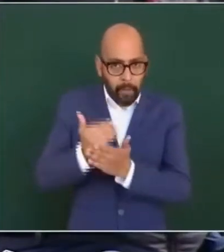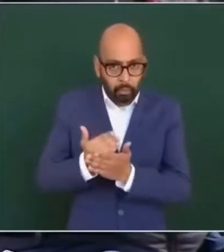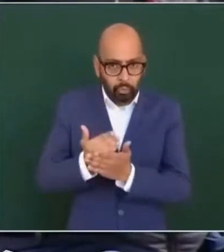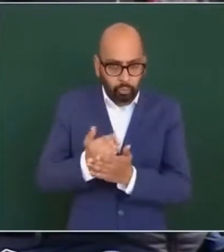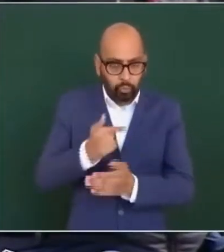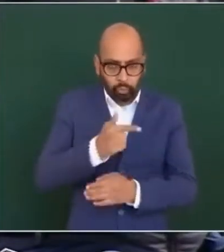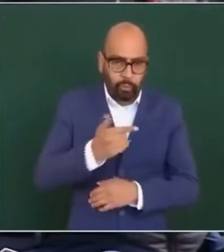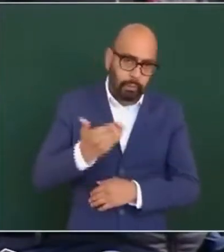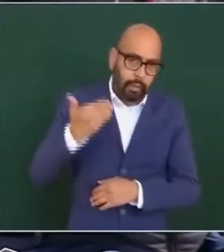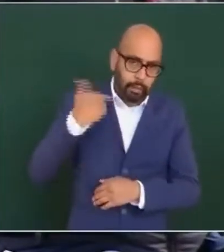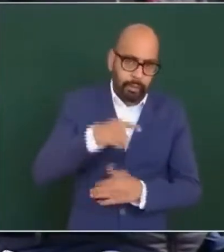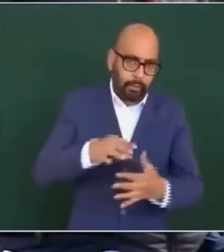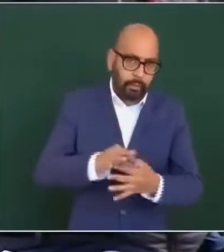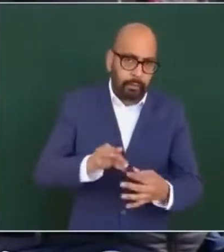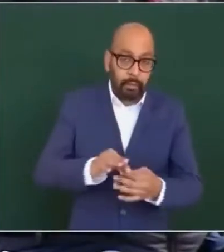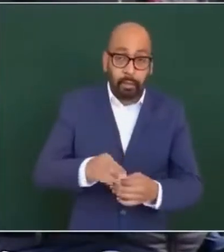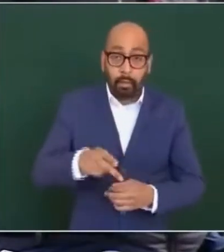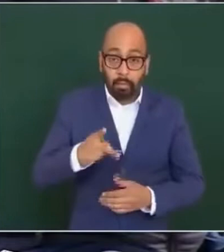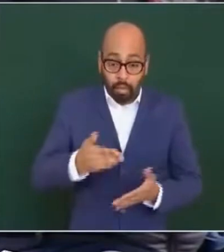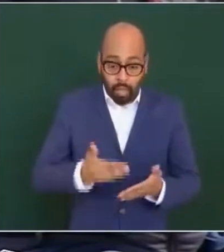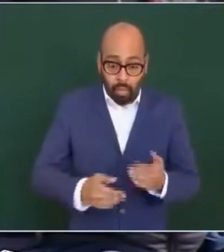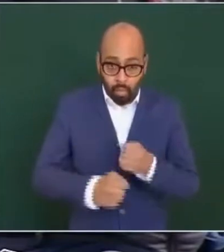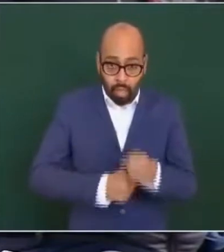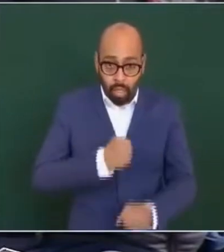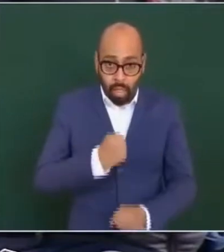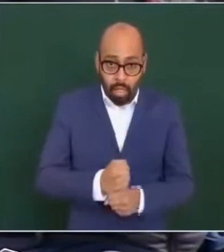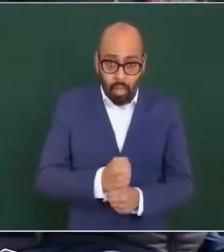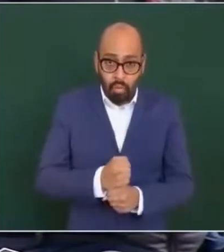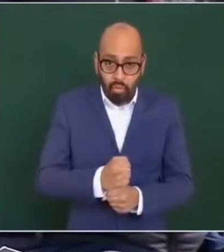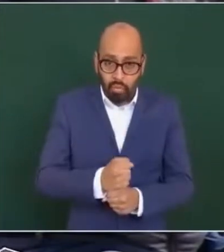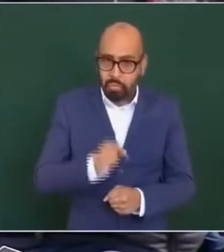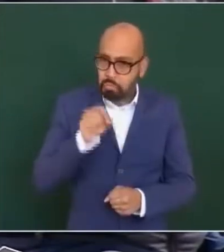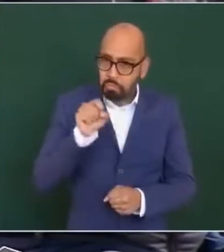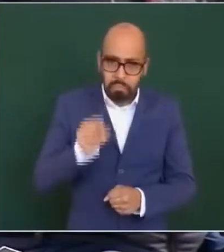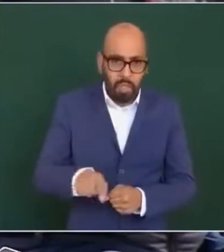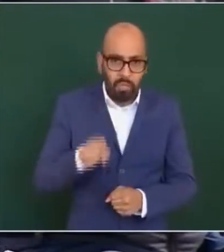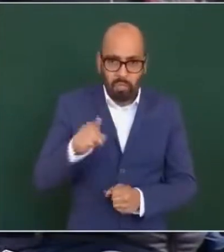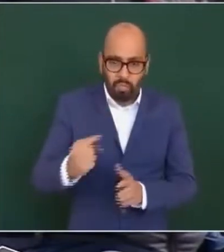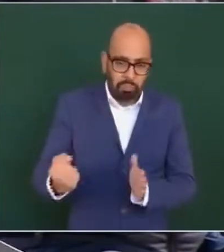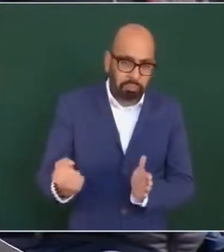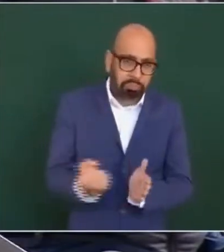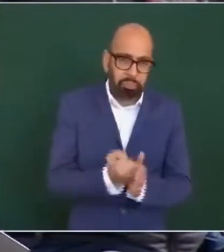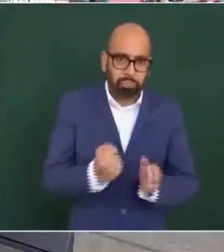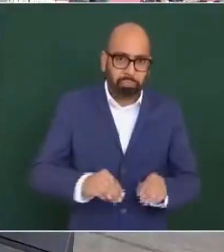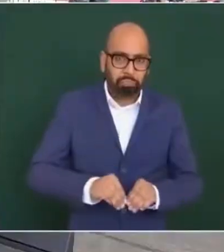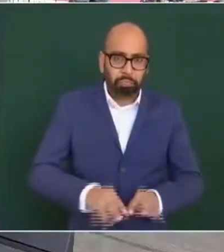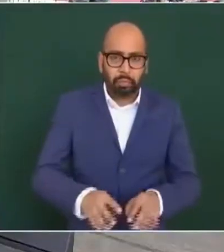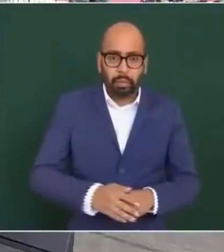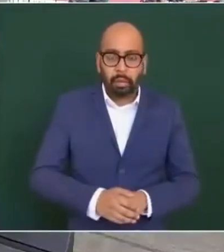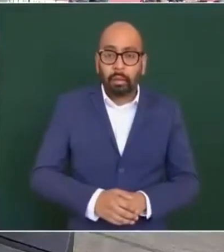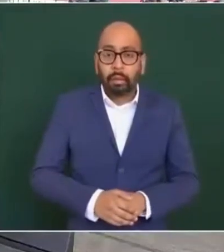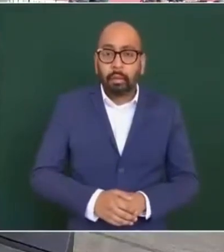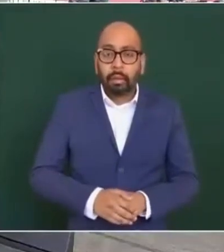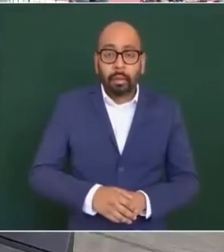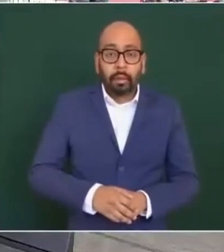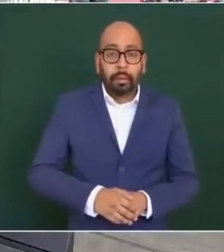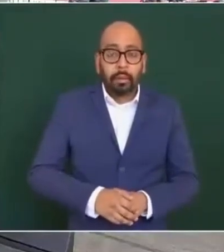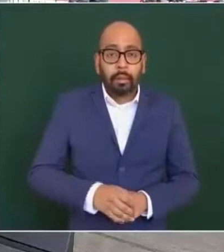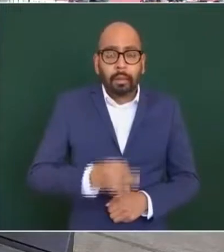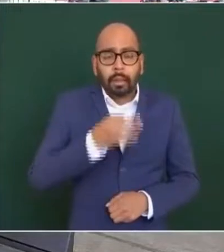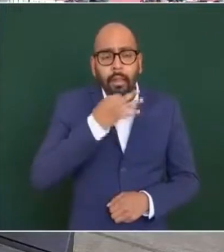¿En este año no se volverá a emitir ese decreto? Ya no, ya